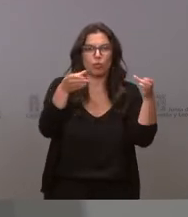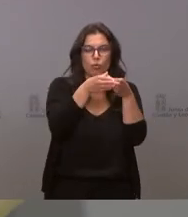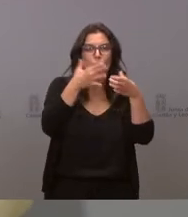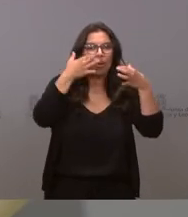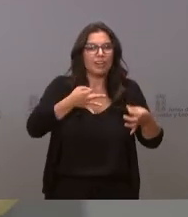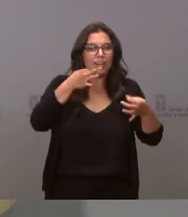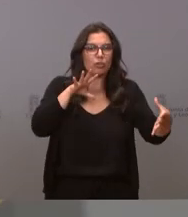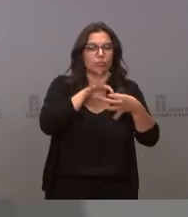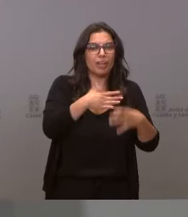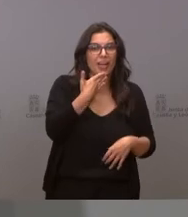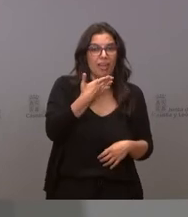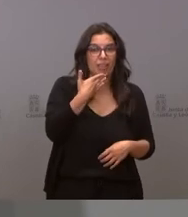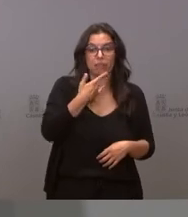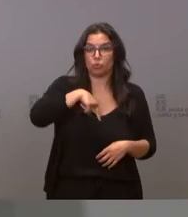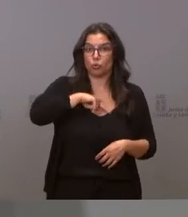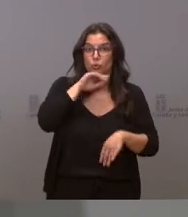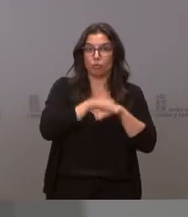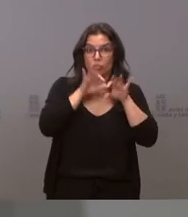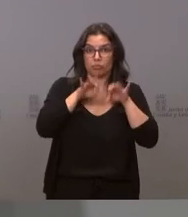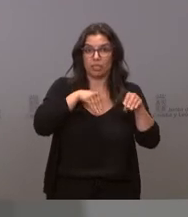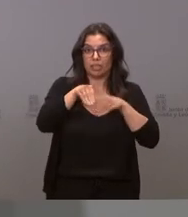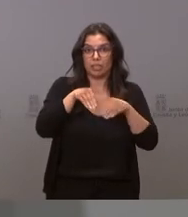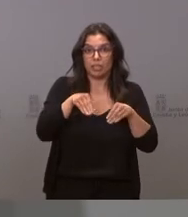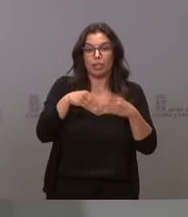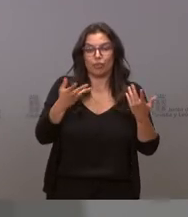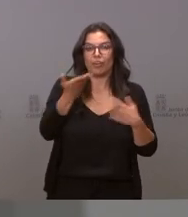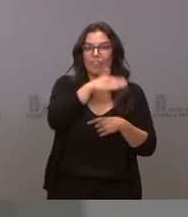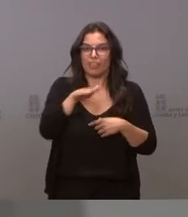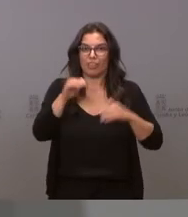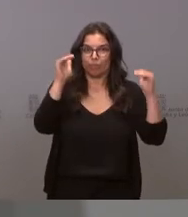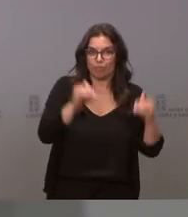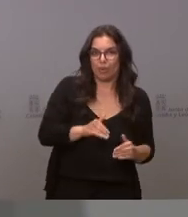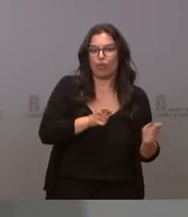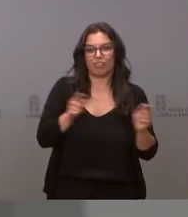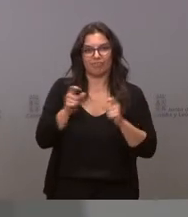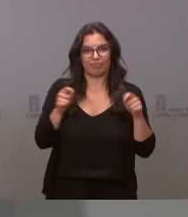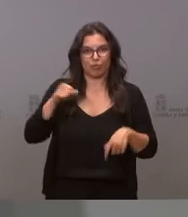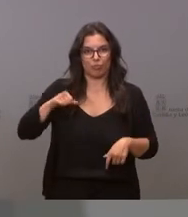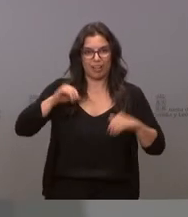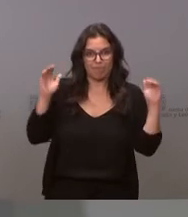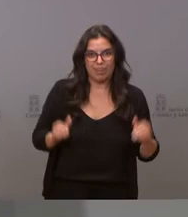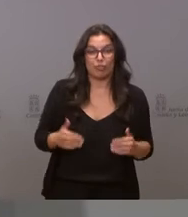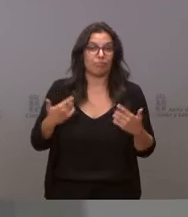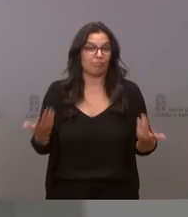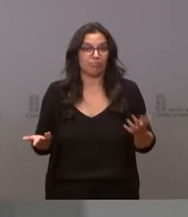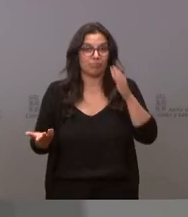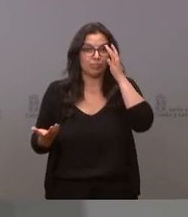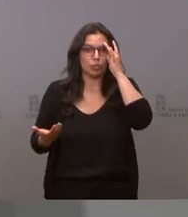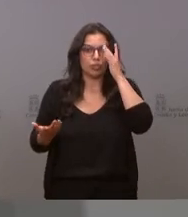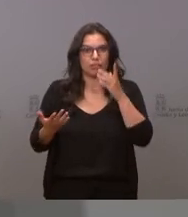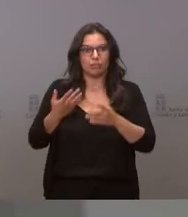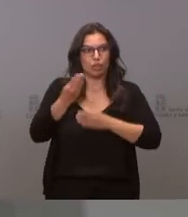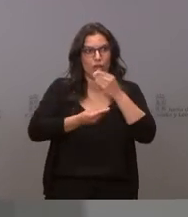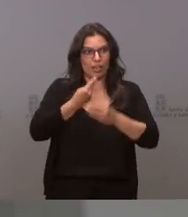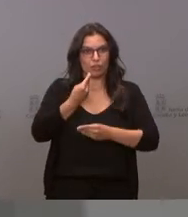como hemos atendido a los grupos de riesgo por edad nuestra mortalidad ha bajado nuestros ingresos están bajando por tanto las cosas están bien hechas